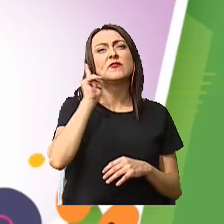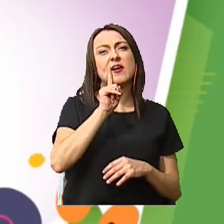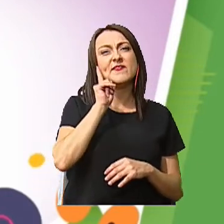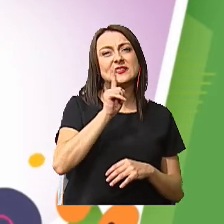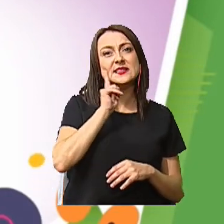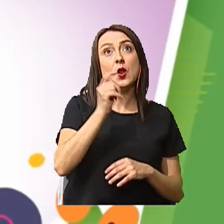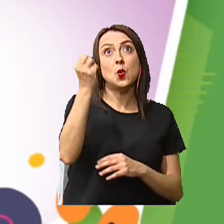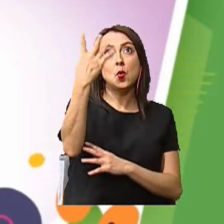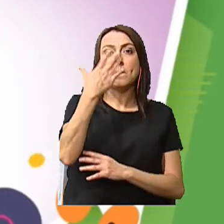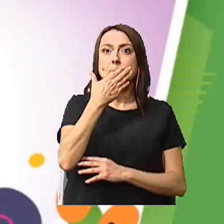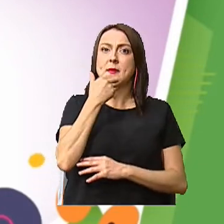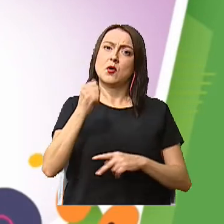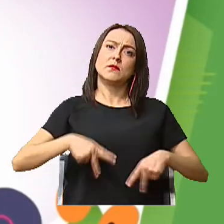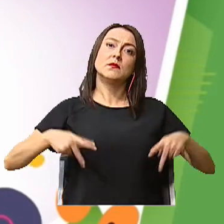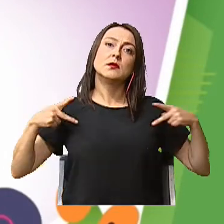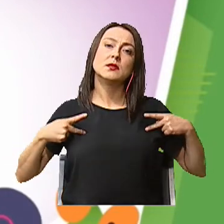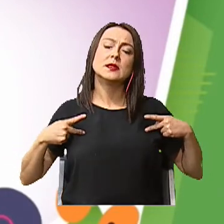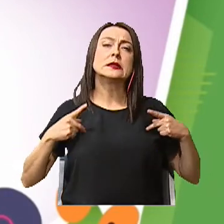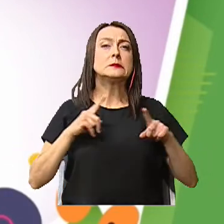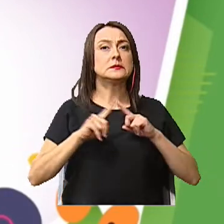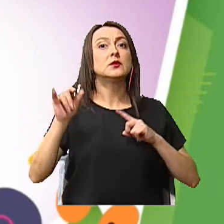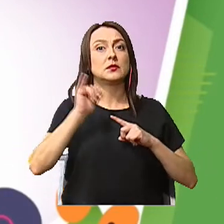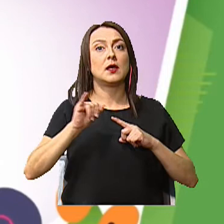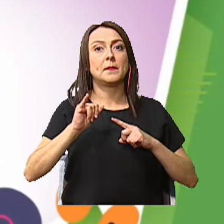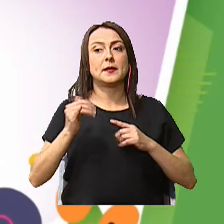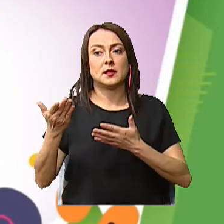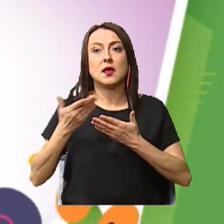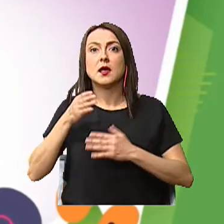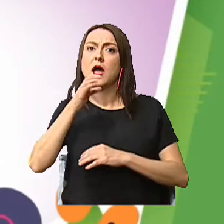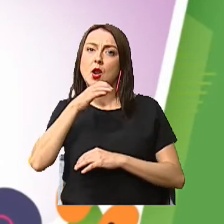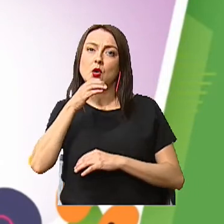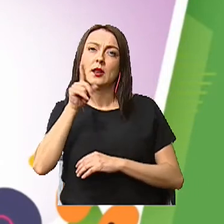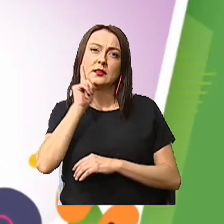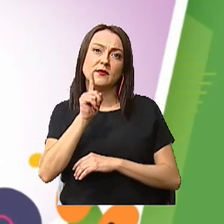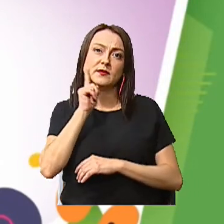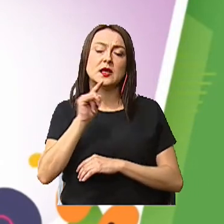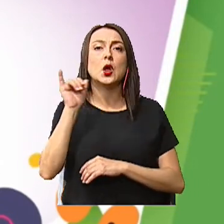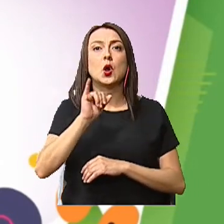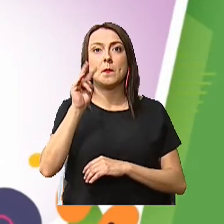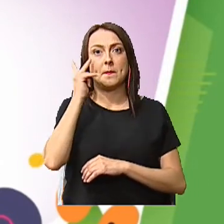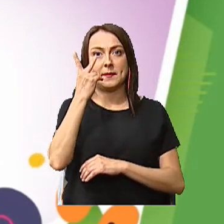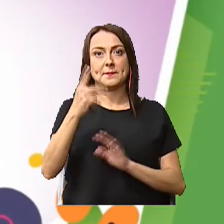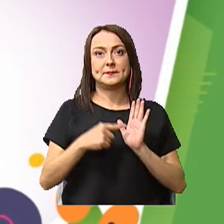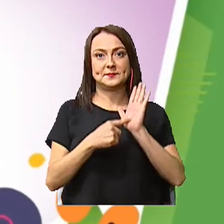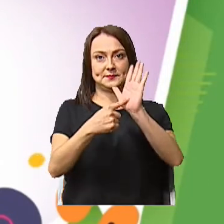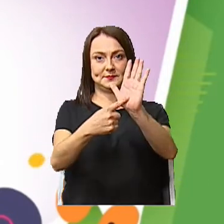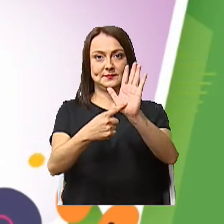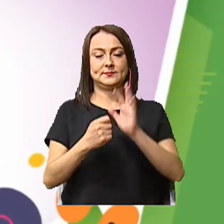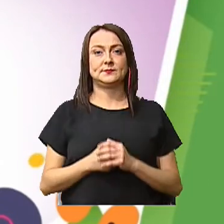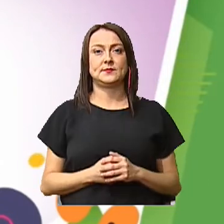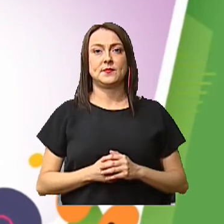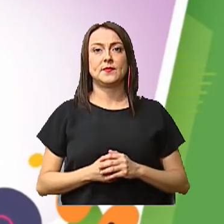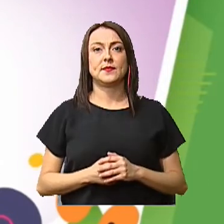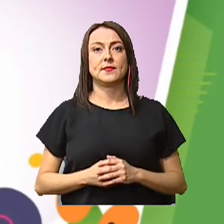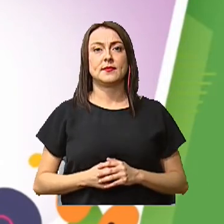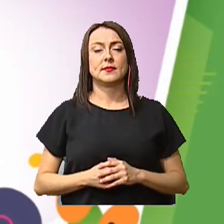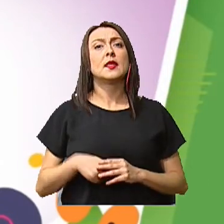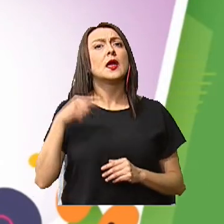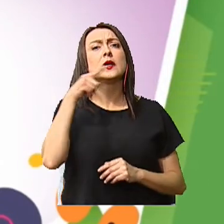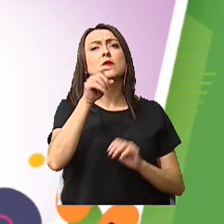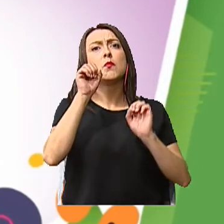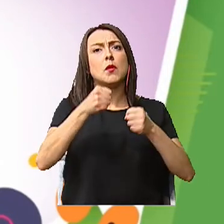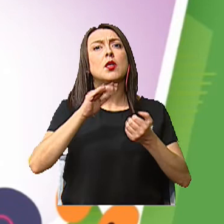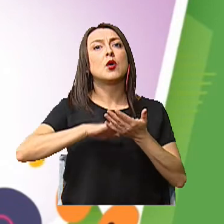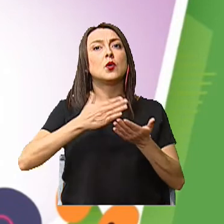para una mejor vida También creó fuentes de calor como las que miras aquí Con las cuales puedes